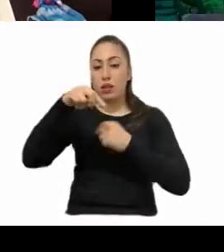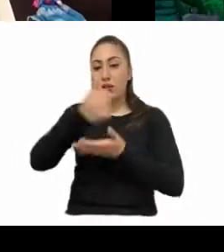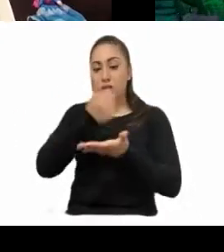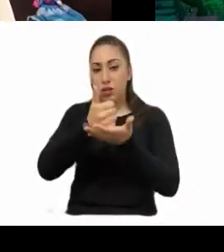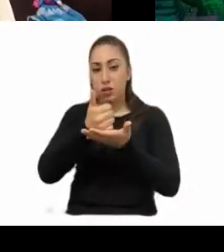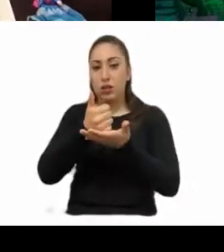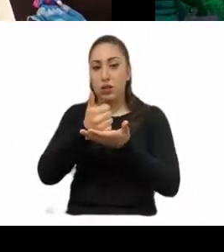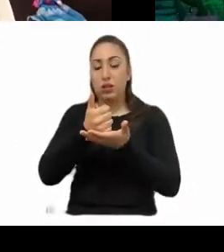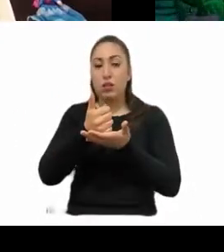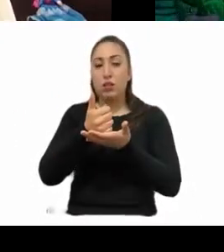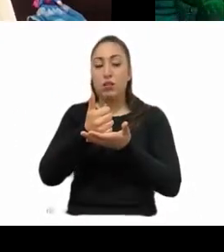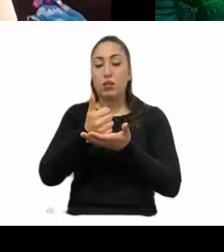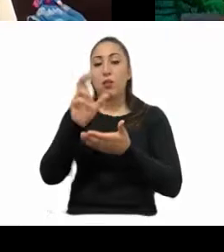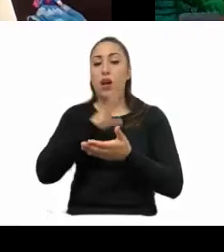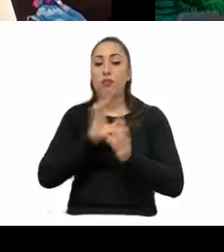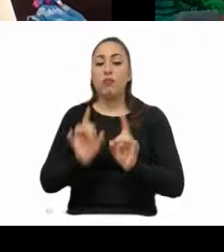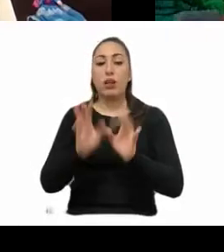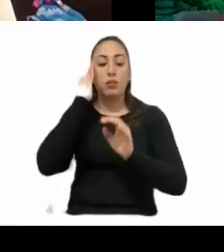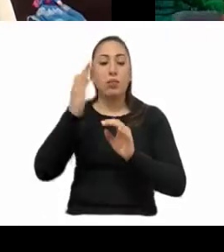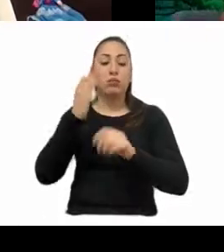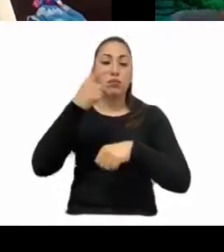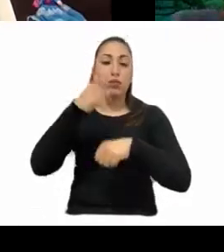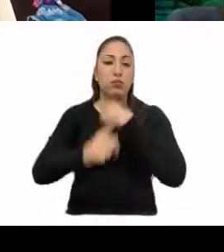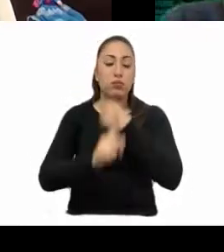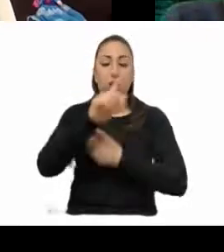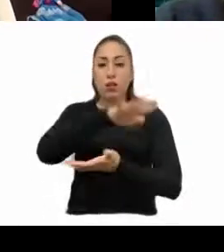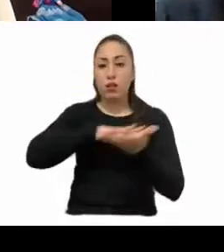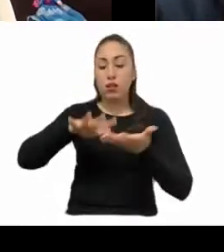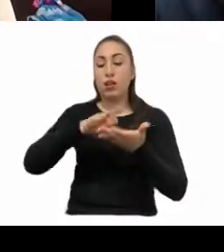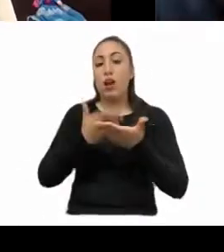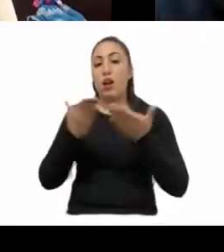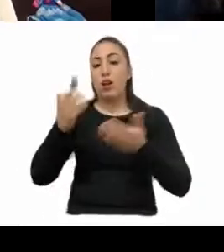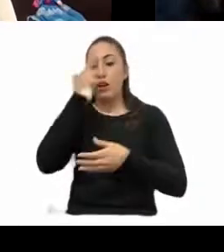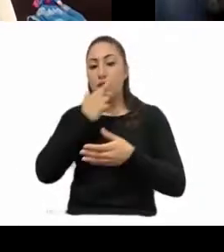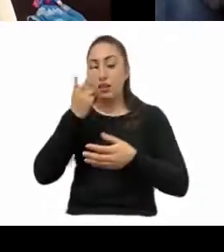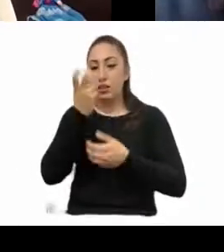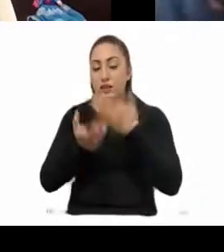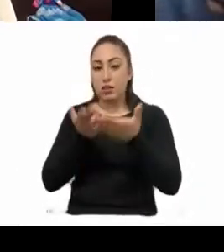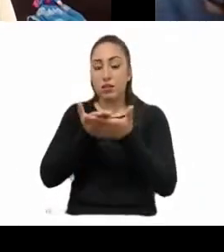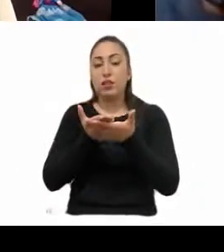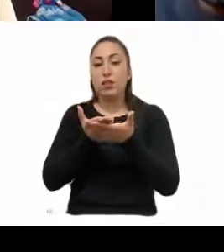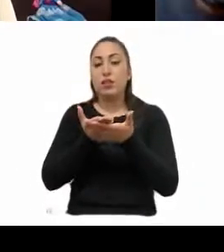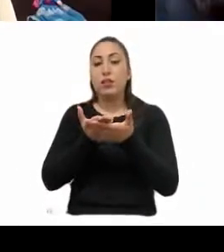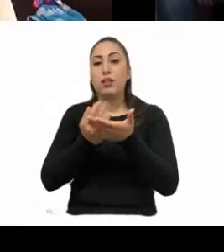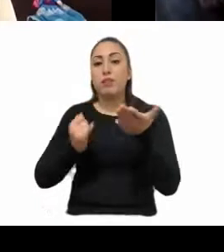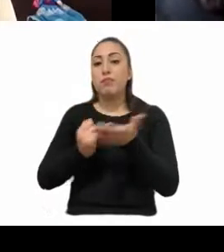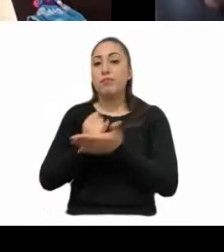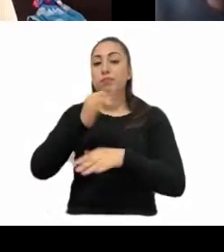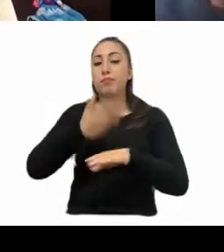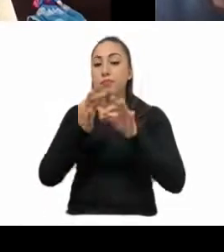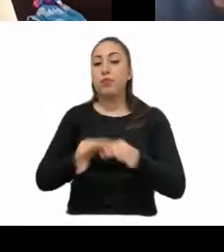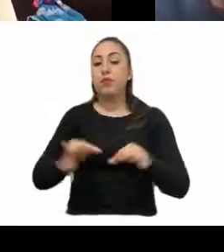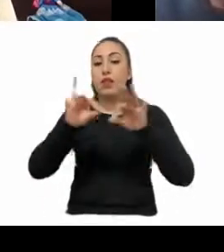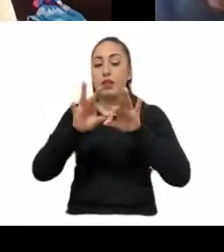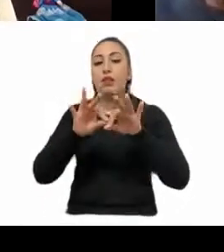en casos extraordinarios. Del análisis sobre las propuestas legislativas, se considera que resulta positivo traer